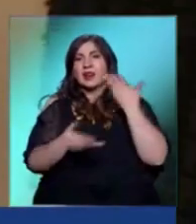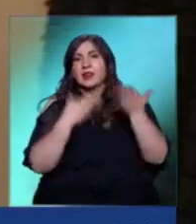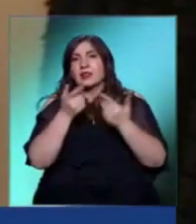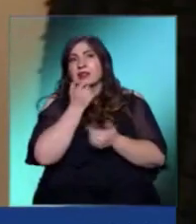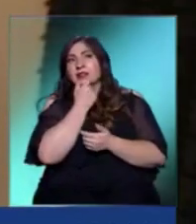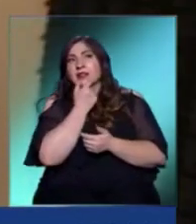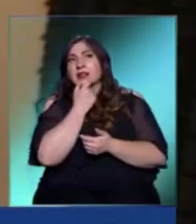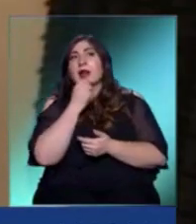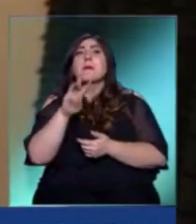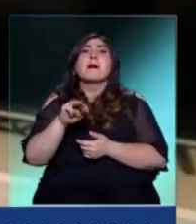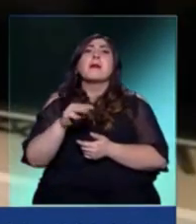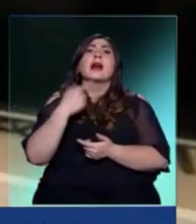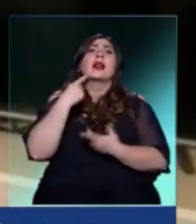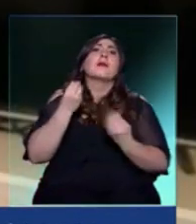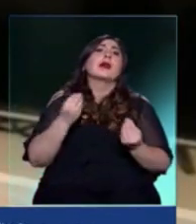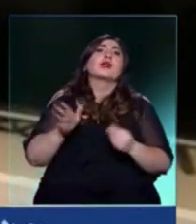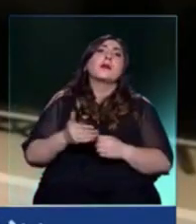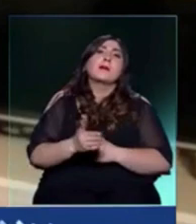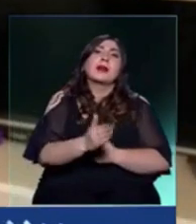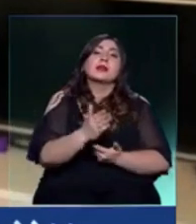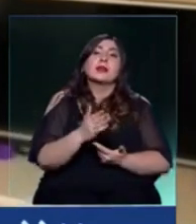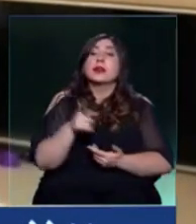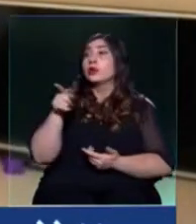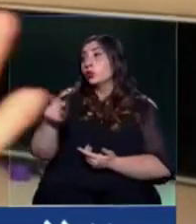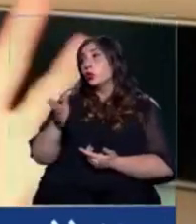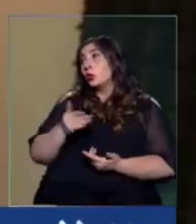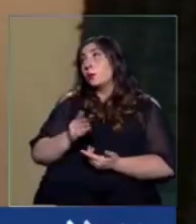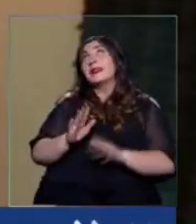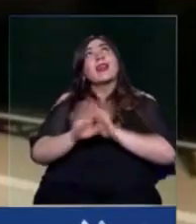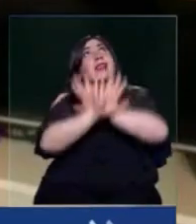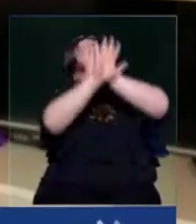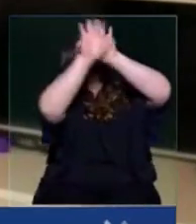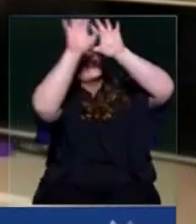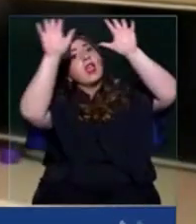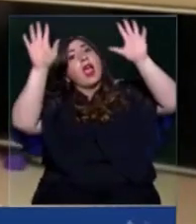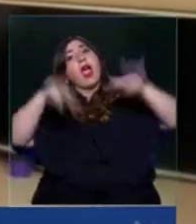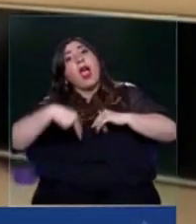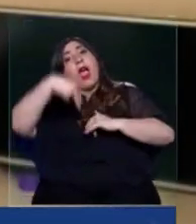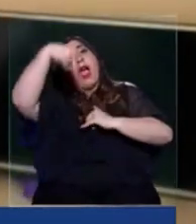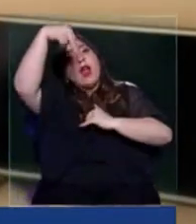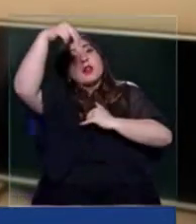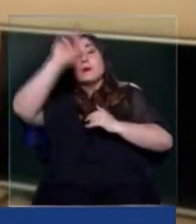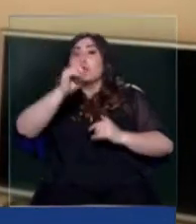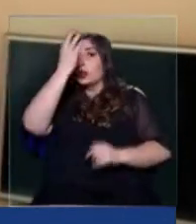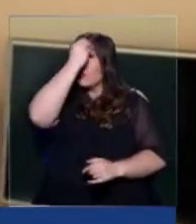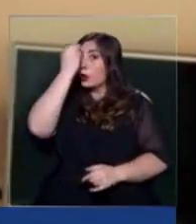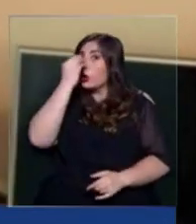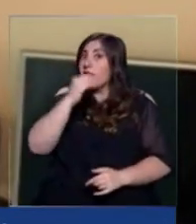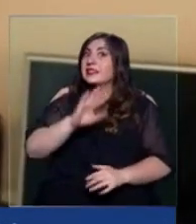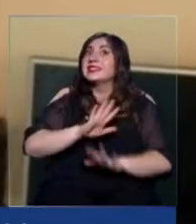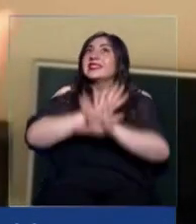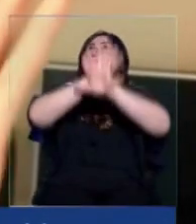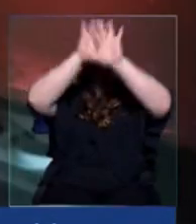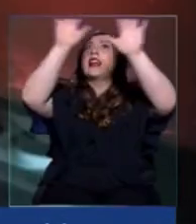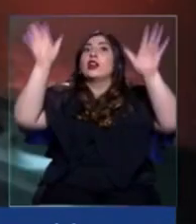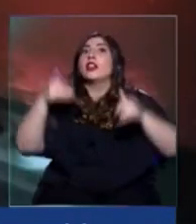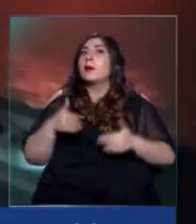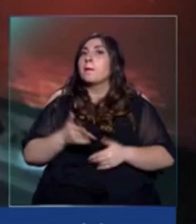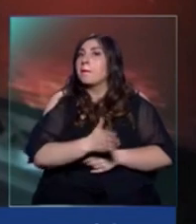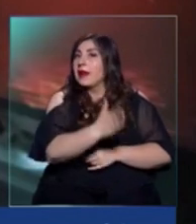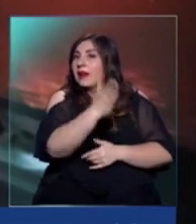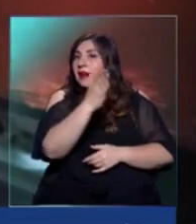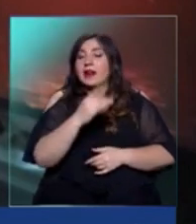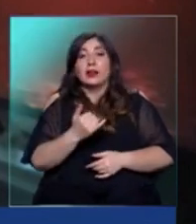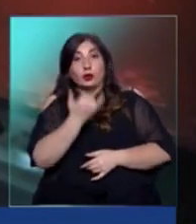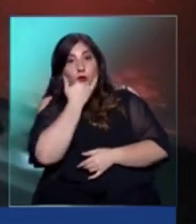Mami, ¿qué le pasó a mi pececito? Hijo, tus peces están en el cielo. Sí, están en el cielo, pero no te preocupes, están en el cielo de los peces. Pero